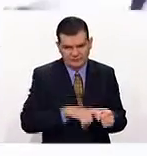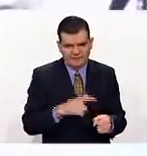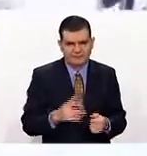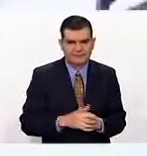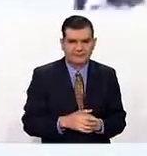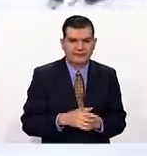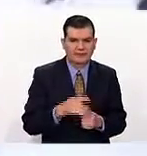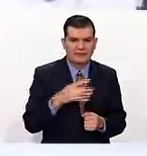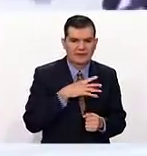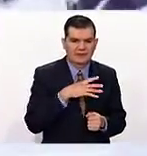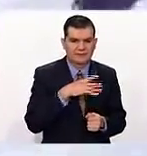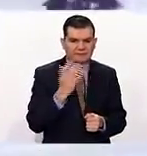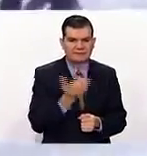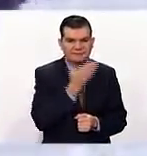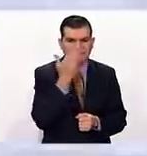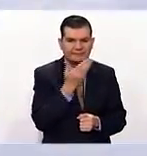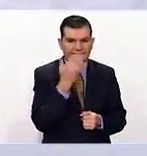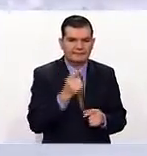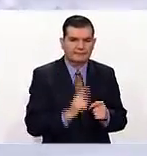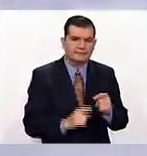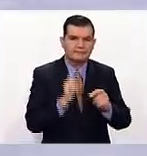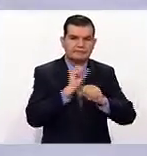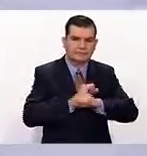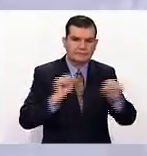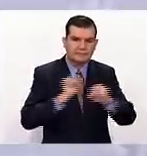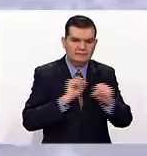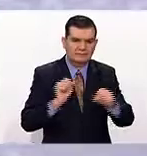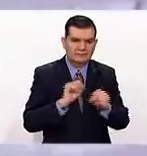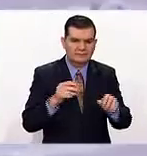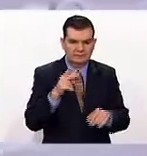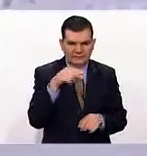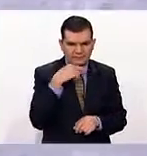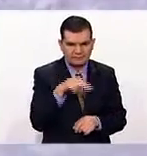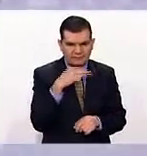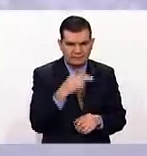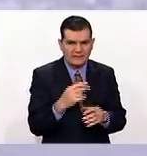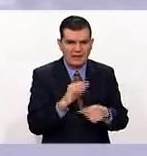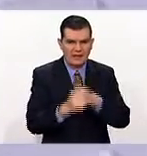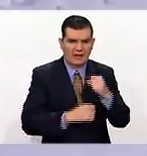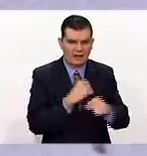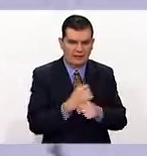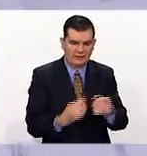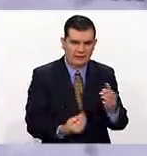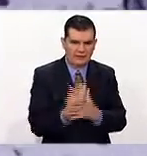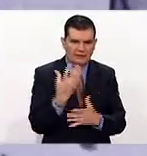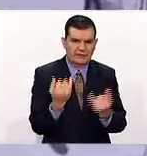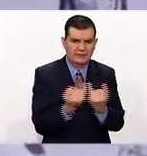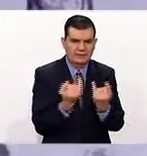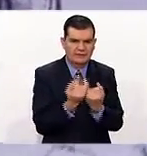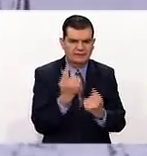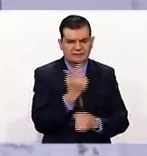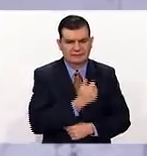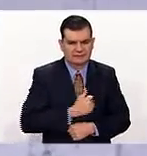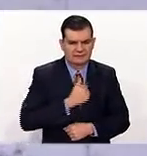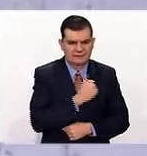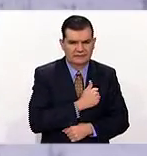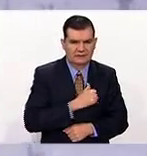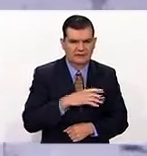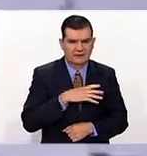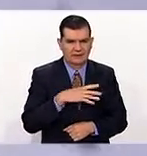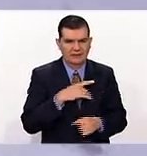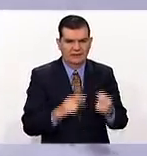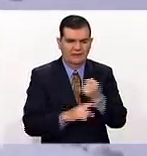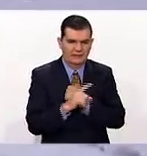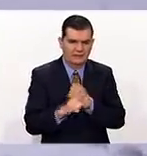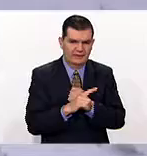habitualmente usamos pirotecnia, sobre todo en Navidad y Año Nuevo, y también ahí lamentablemente hemos tenido algunos